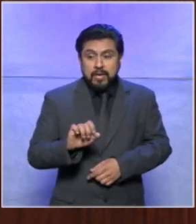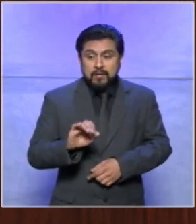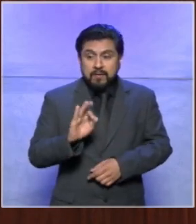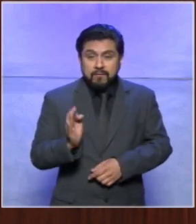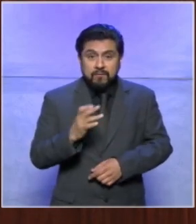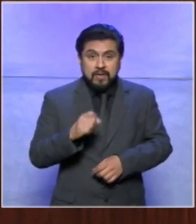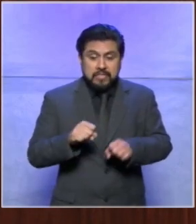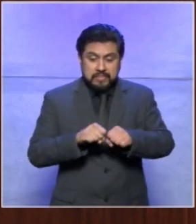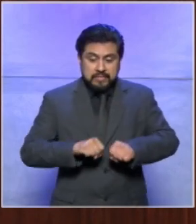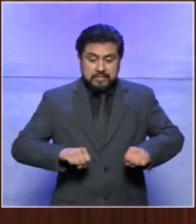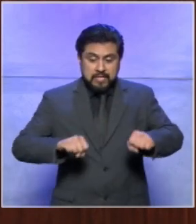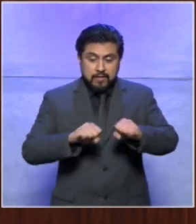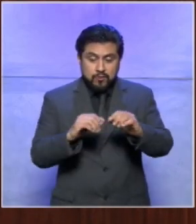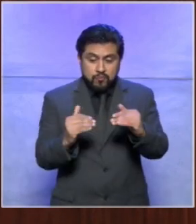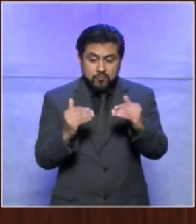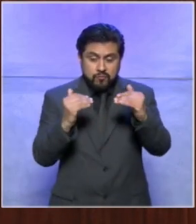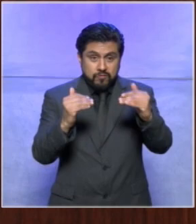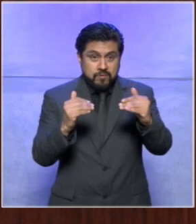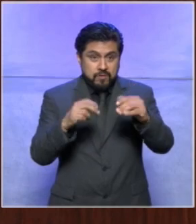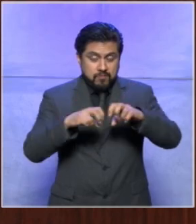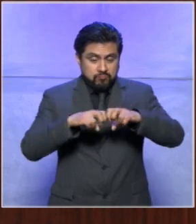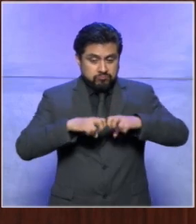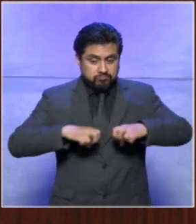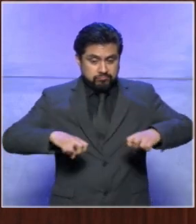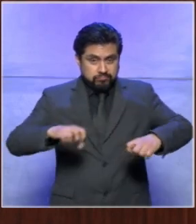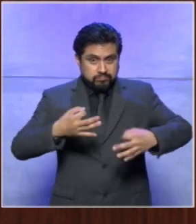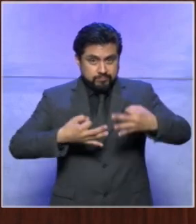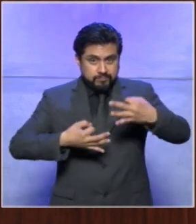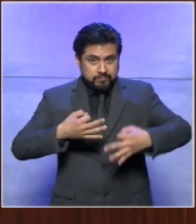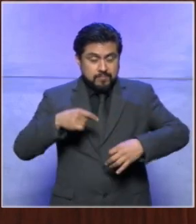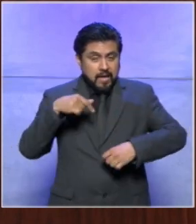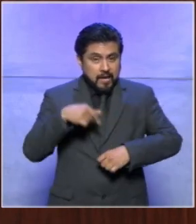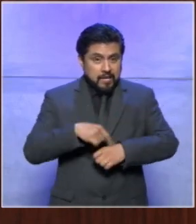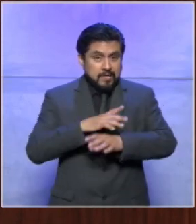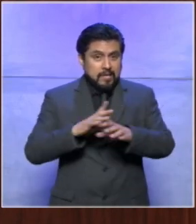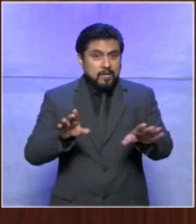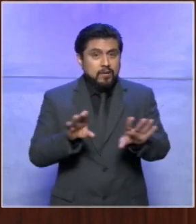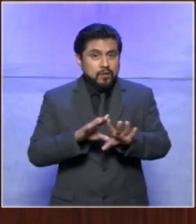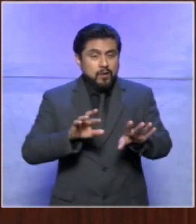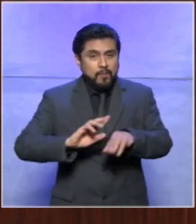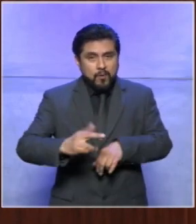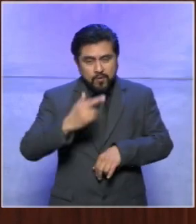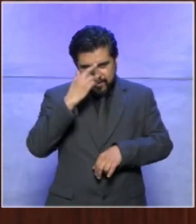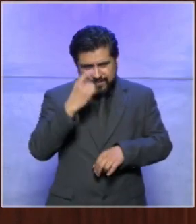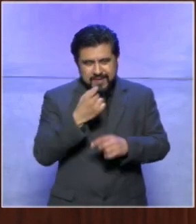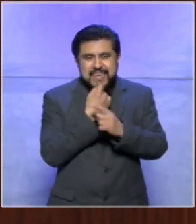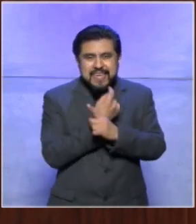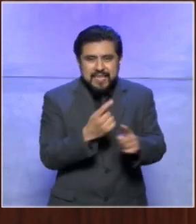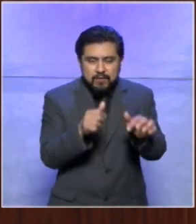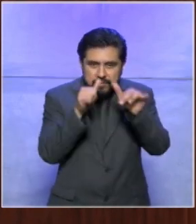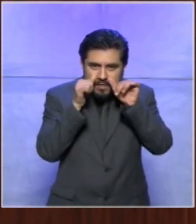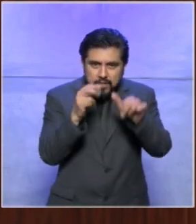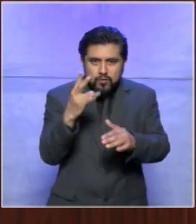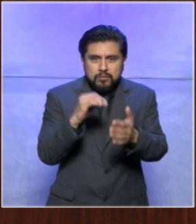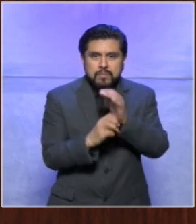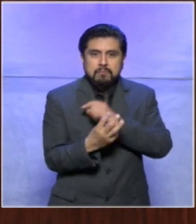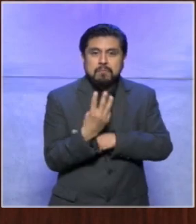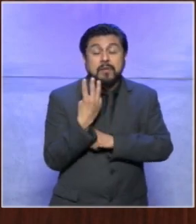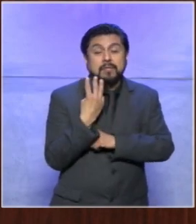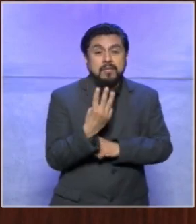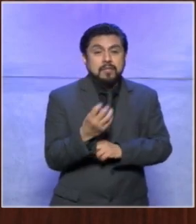de la federación el salón de plenos en donde se lleva a cabo este programa en honor al tribunal electoral infantil 2023